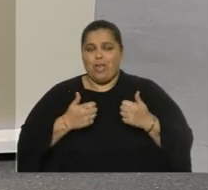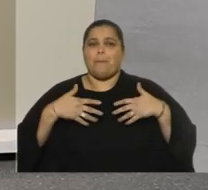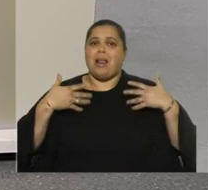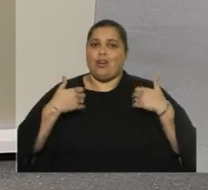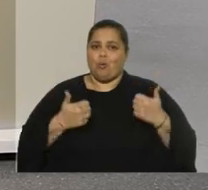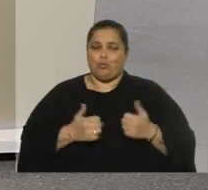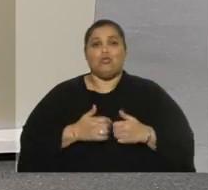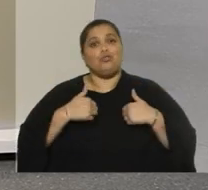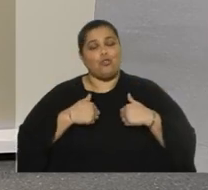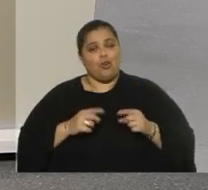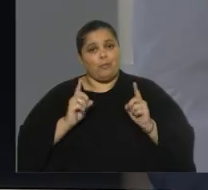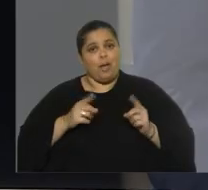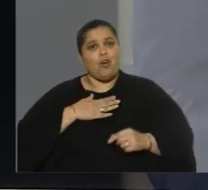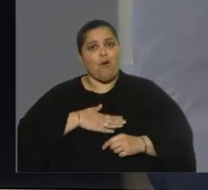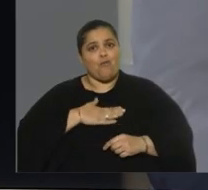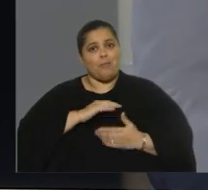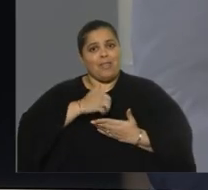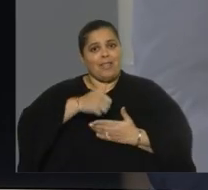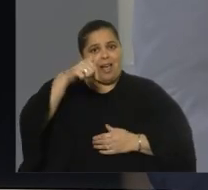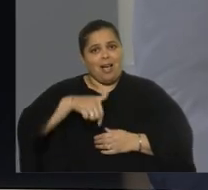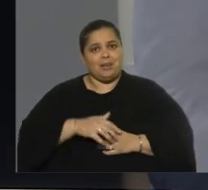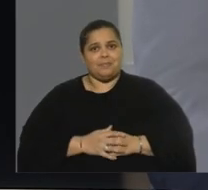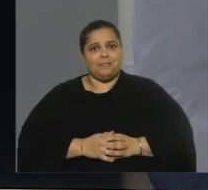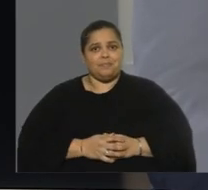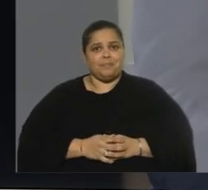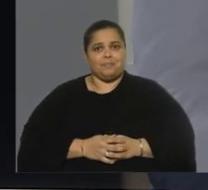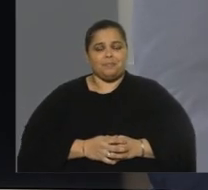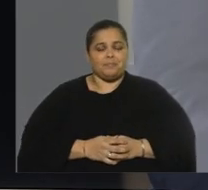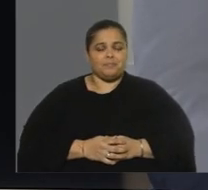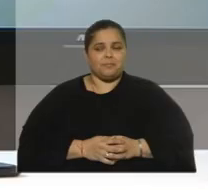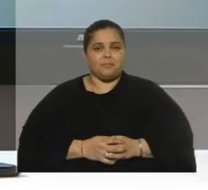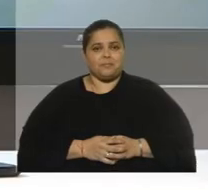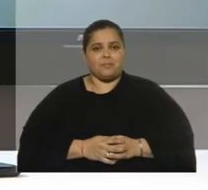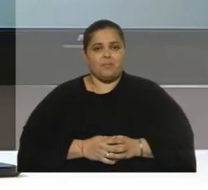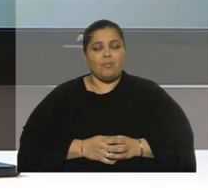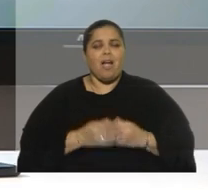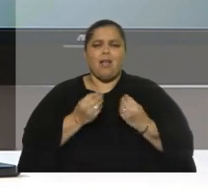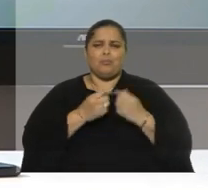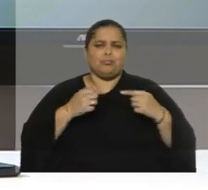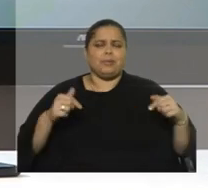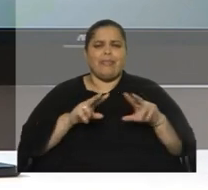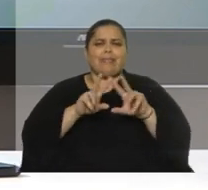mucho, yo estoy muy conforme de estar acá. Bueno, muchas gracias. Bueno, ¿cuántos temas, no?